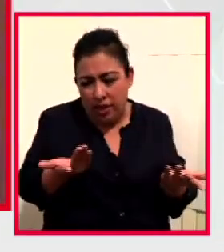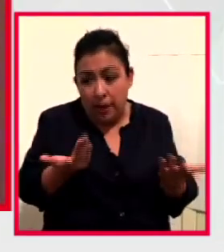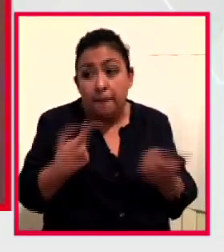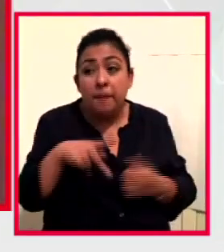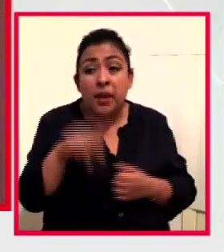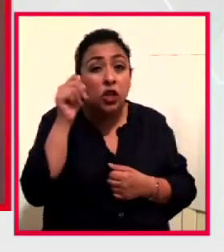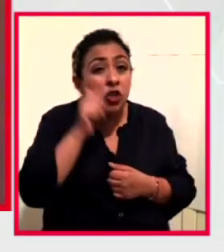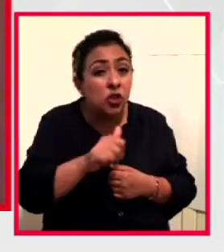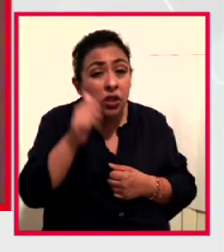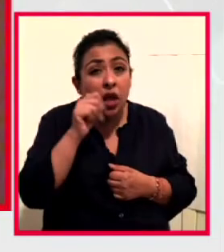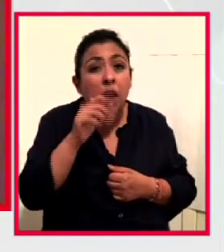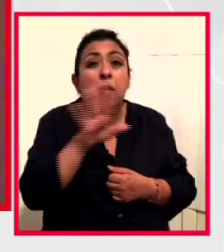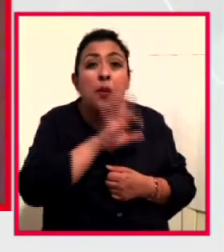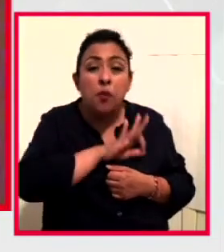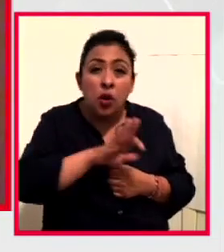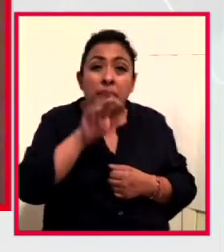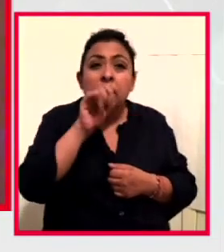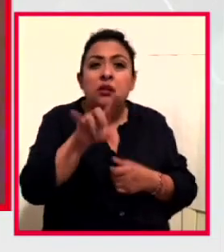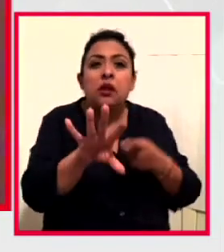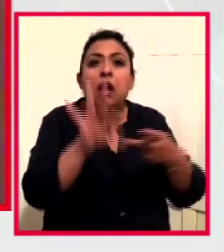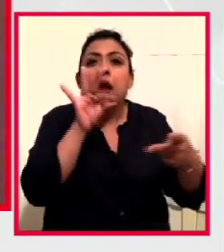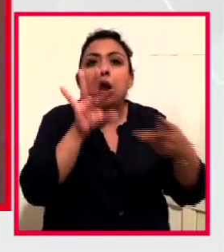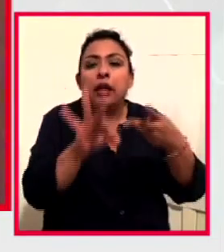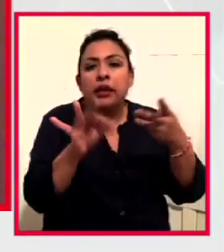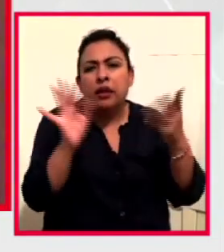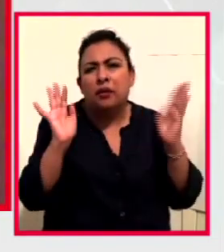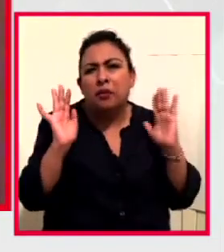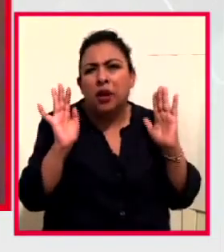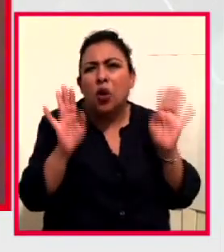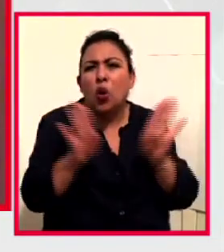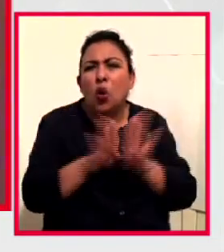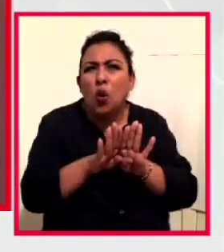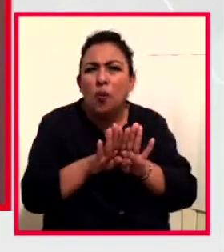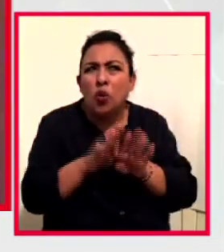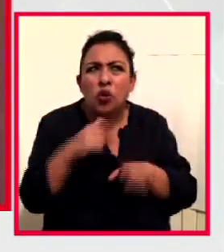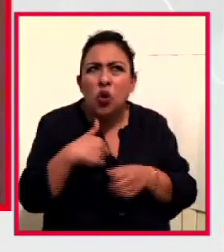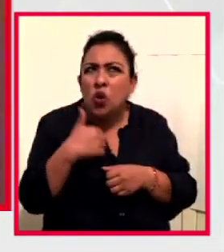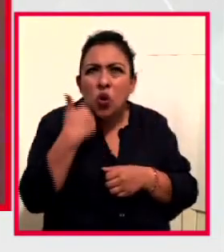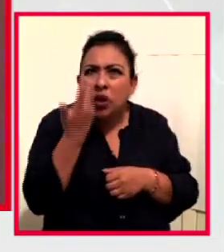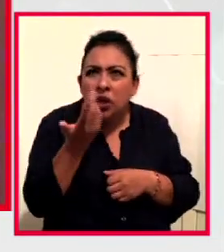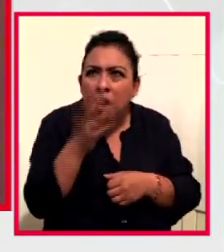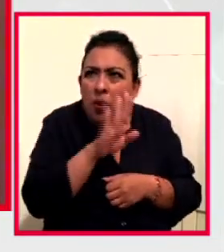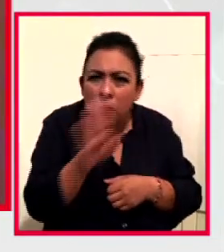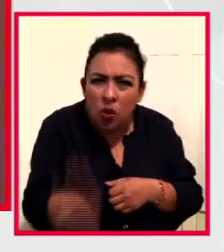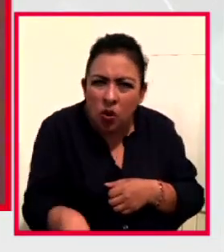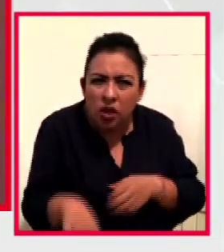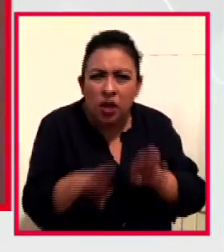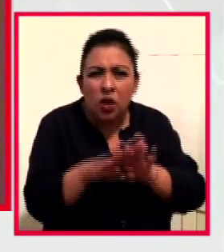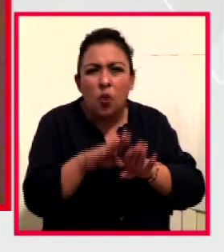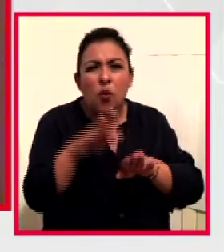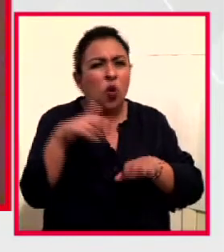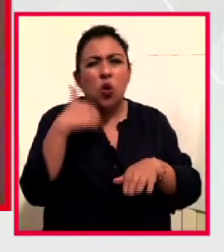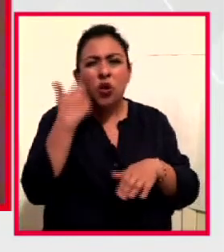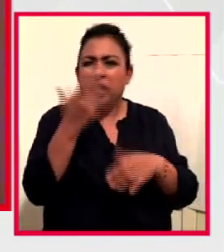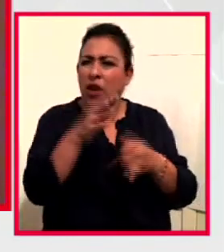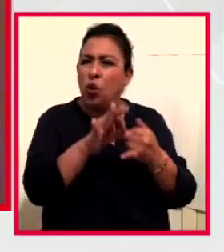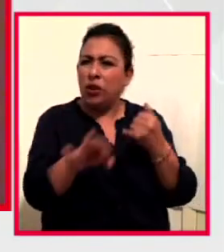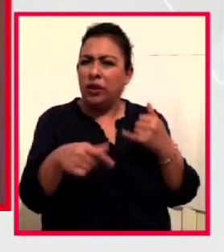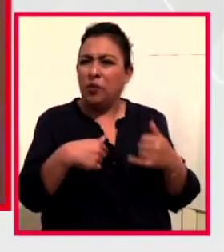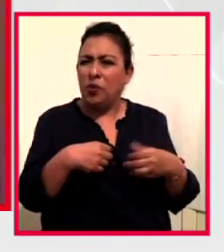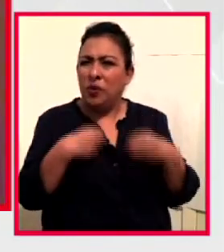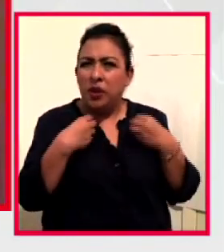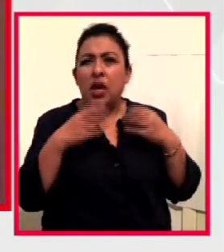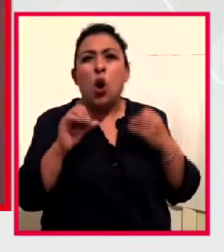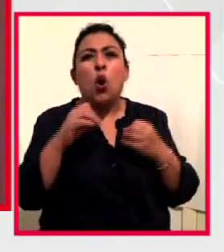tenemos esa posibilidad de elegir, bueno, pero ¿cómo no querría morir? ¿Cómo no querría que sea el final de mi vida? ¿Cómo querría